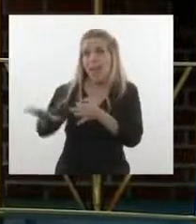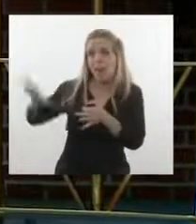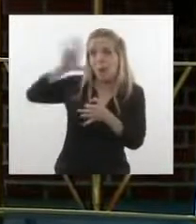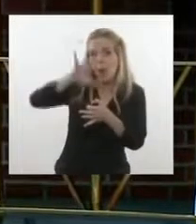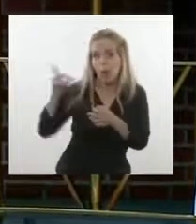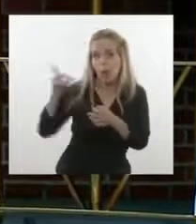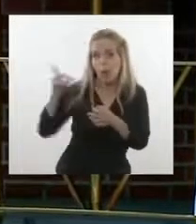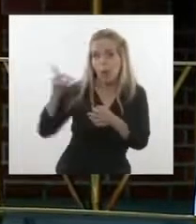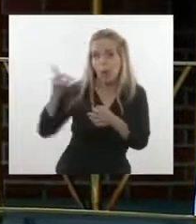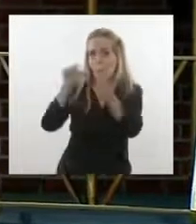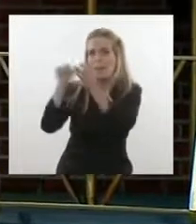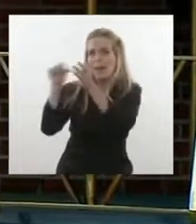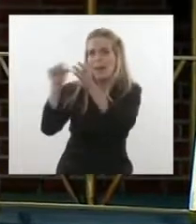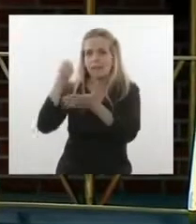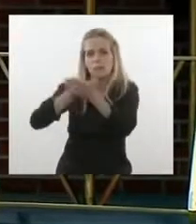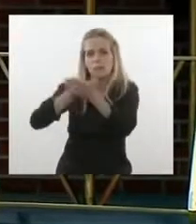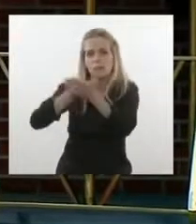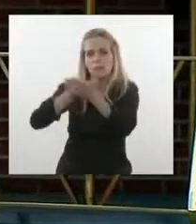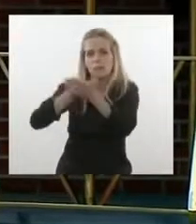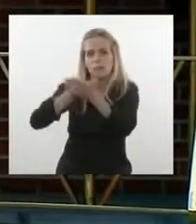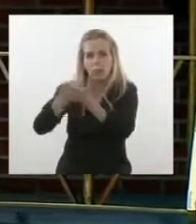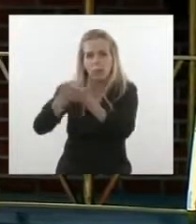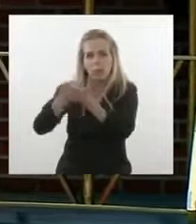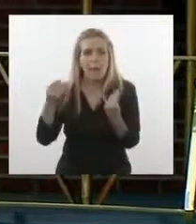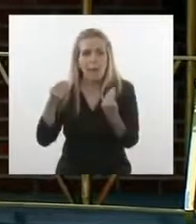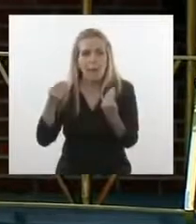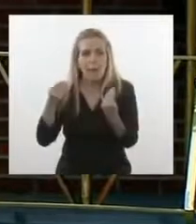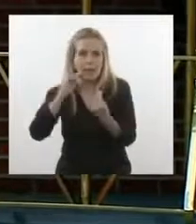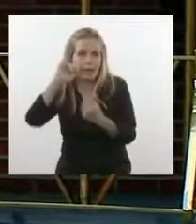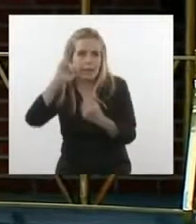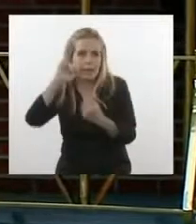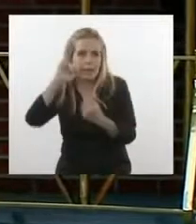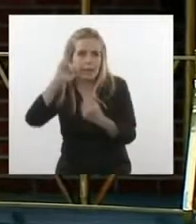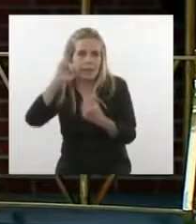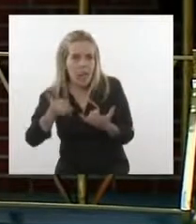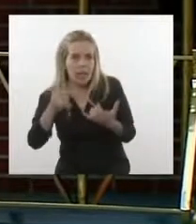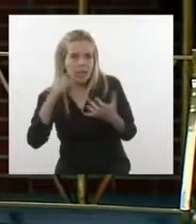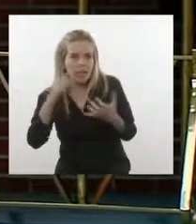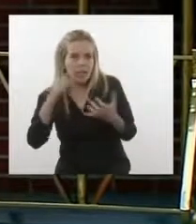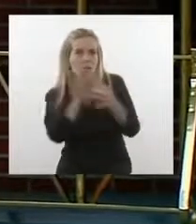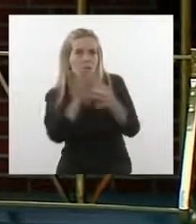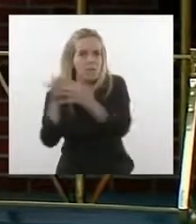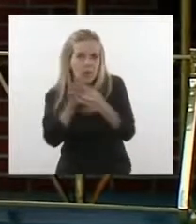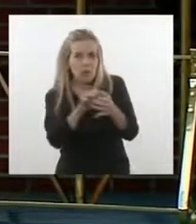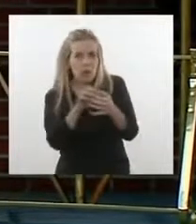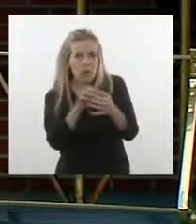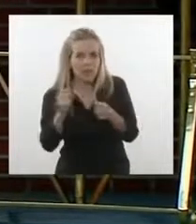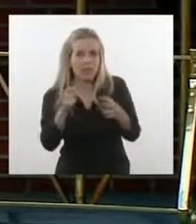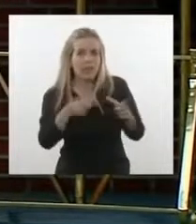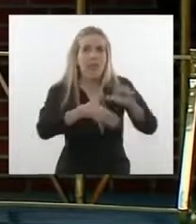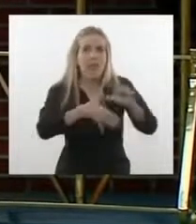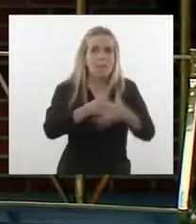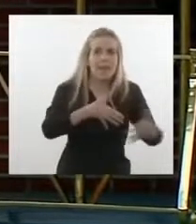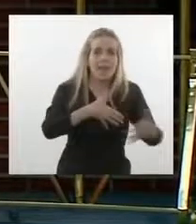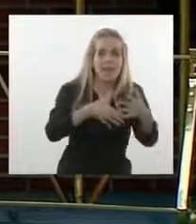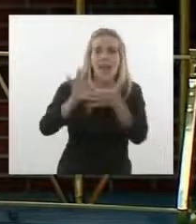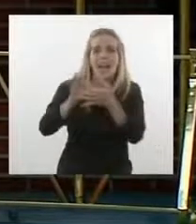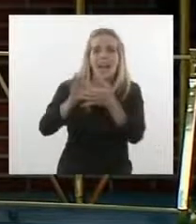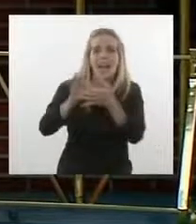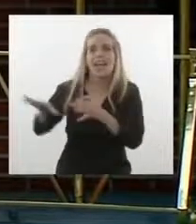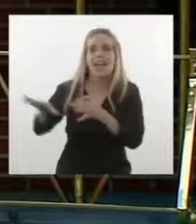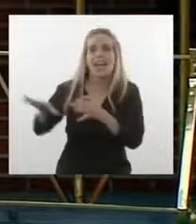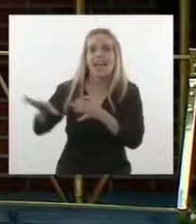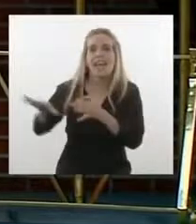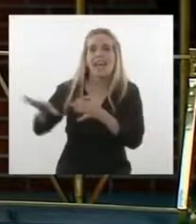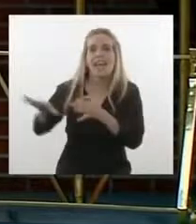trabaje tanto por un estrechamiento y un fortalecimiento de las relaciones entre Europa y América Latina. Yo creo que tenemos muchísimas cosas